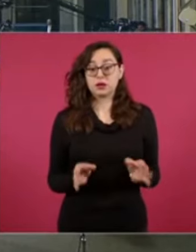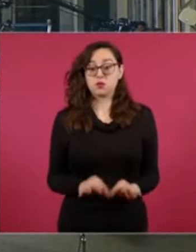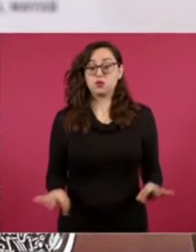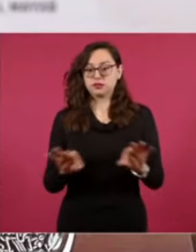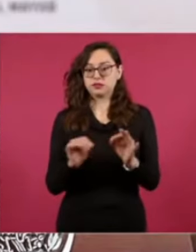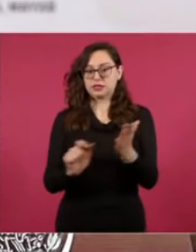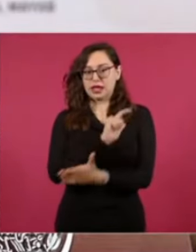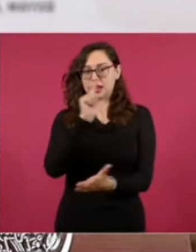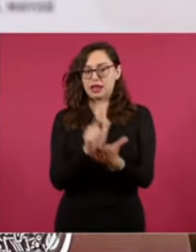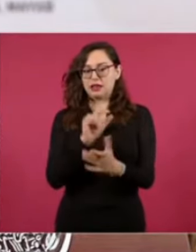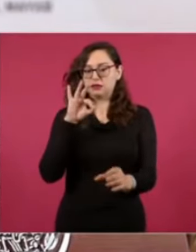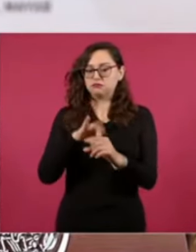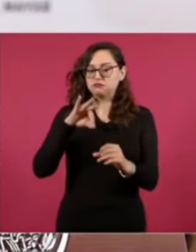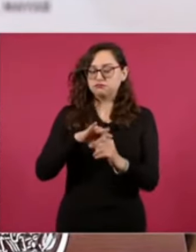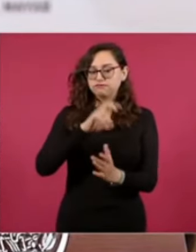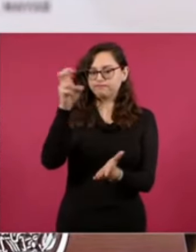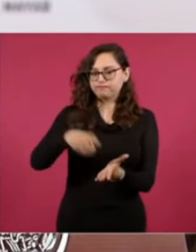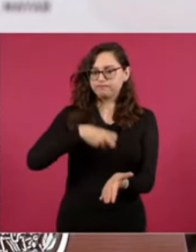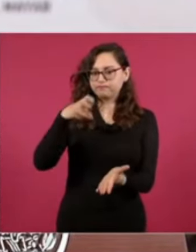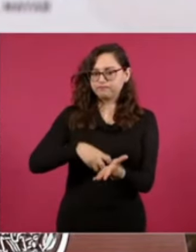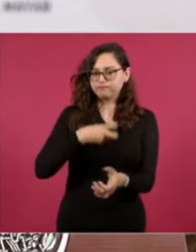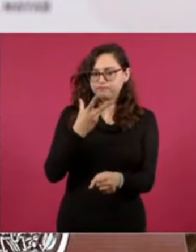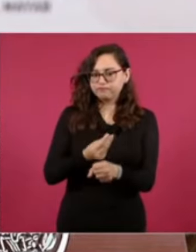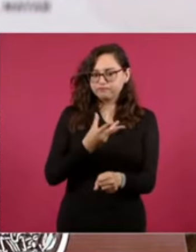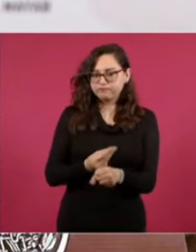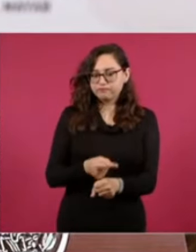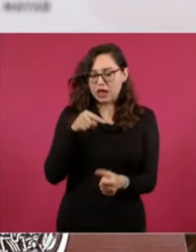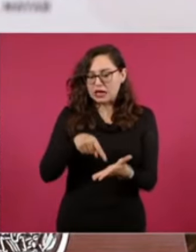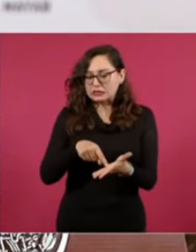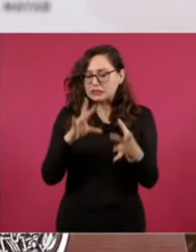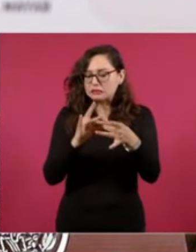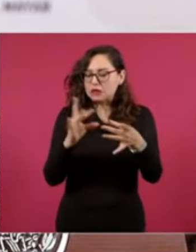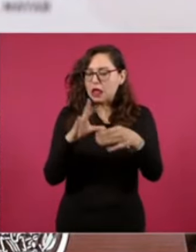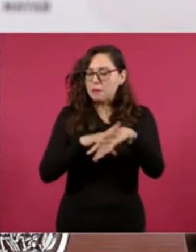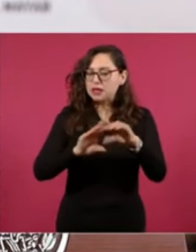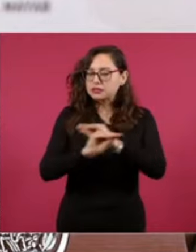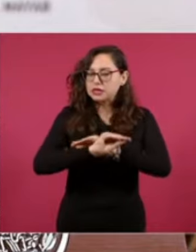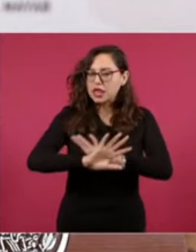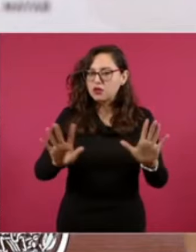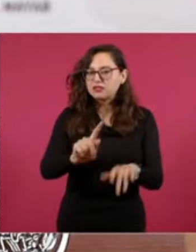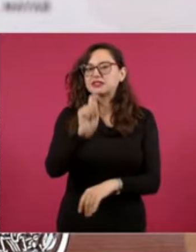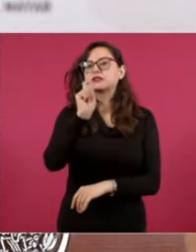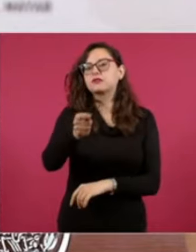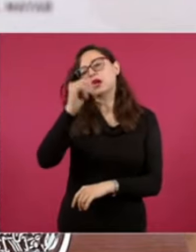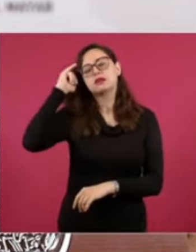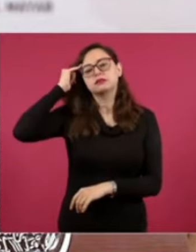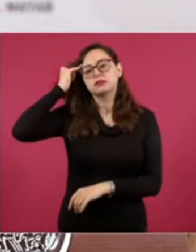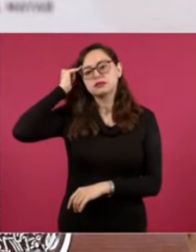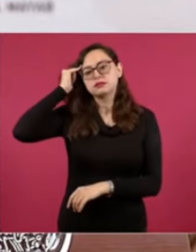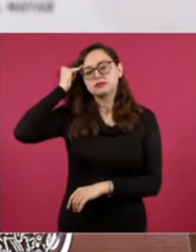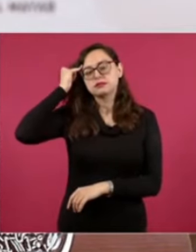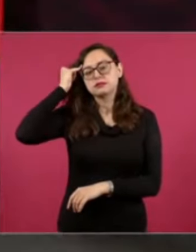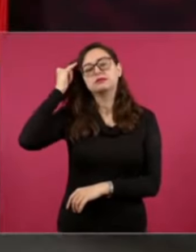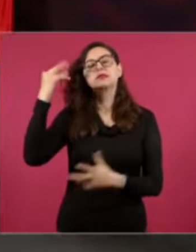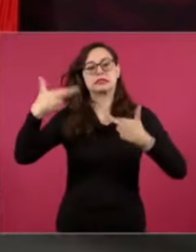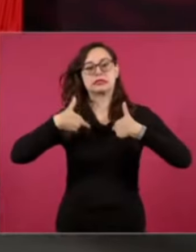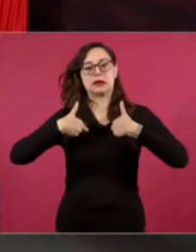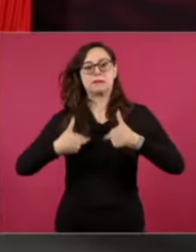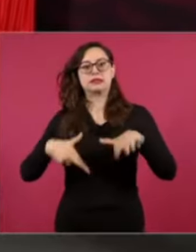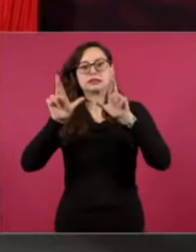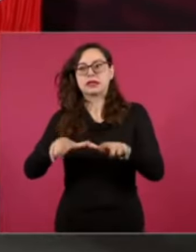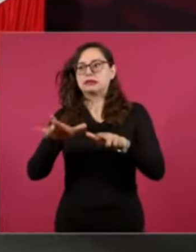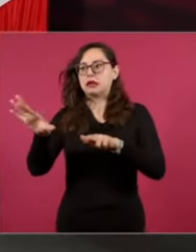y tener más cuidado para que los representantes